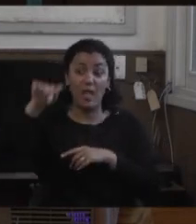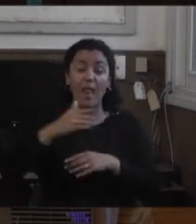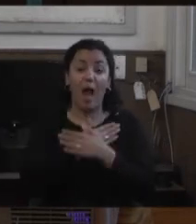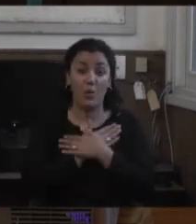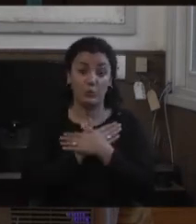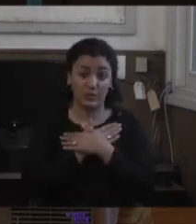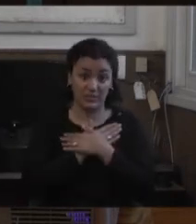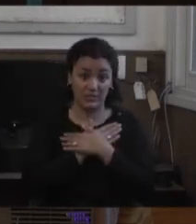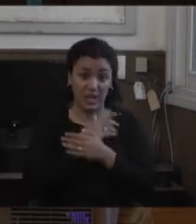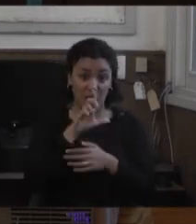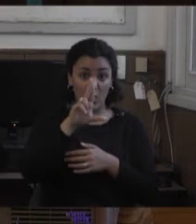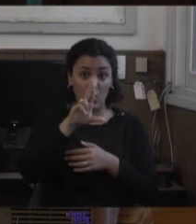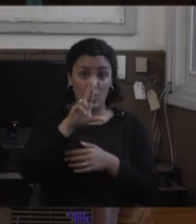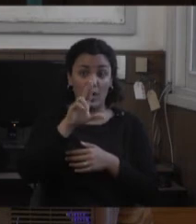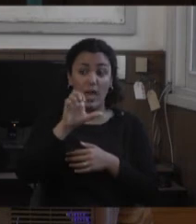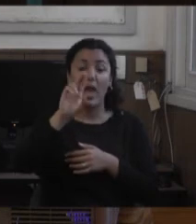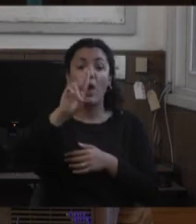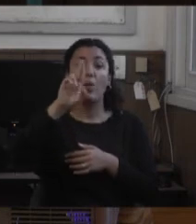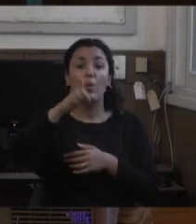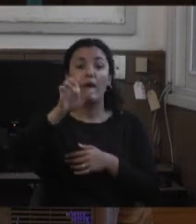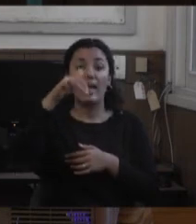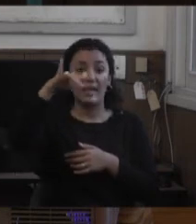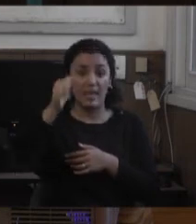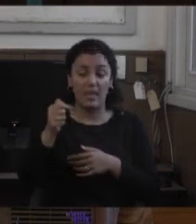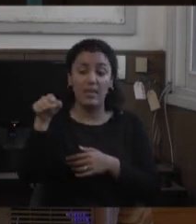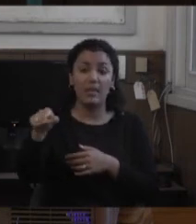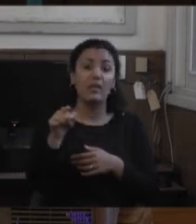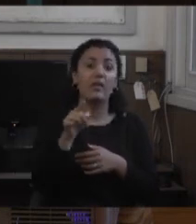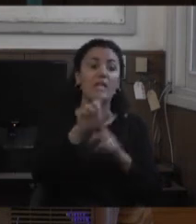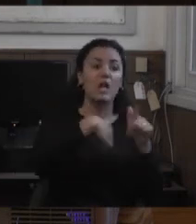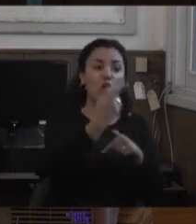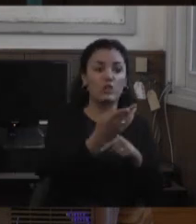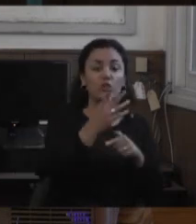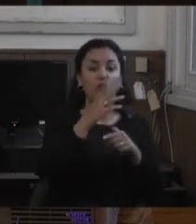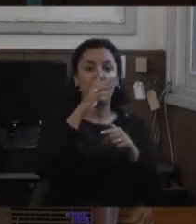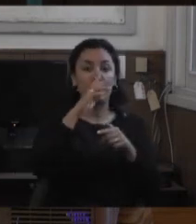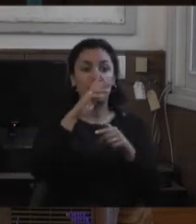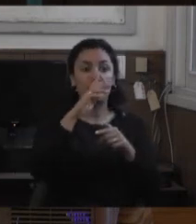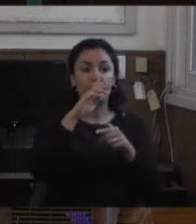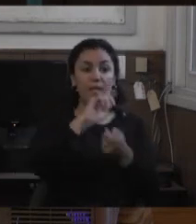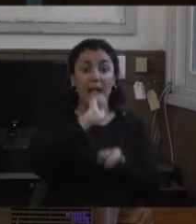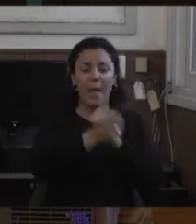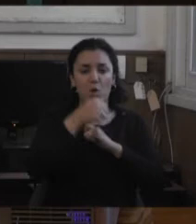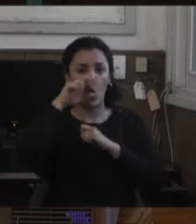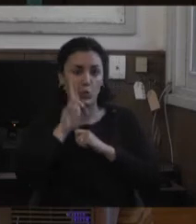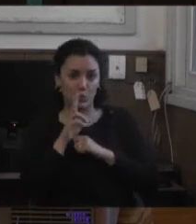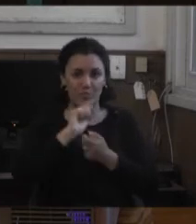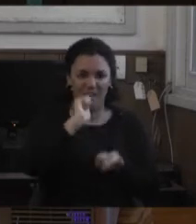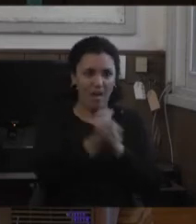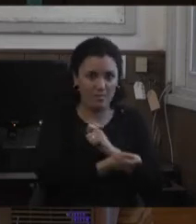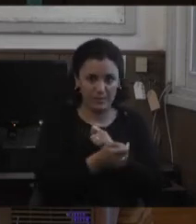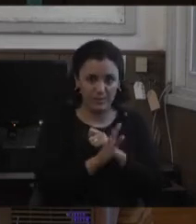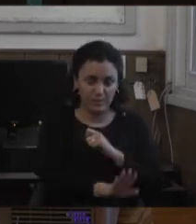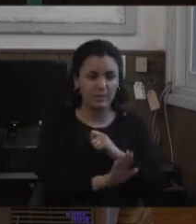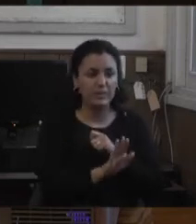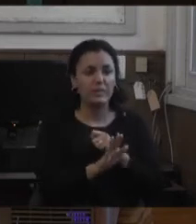después psicótico y Luis como severos trastornos de conducta voy a hablar de él nada más después tengo imágenes de